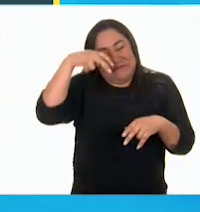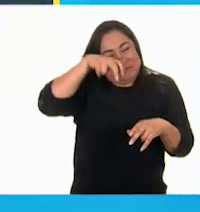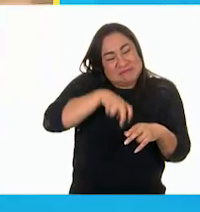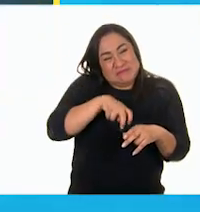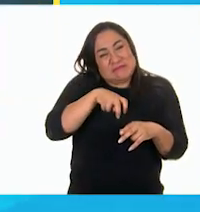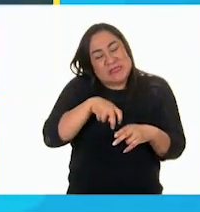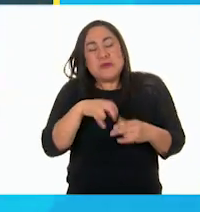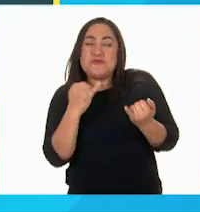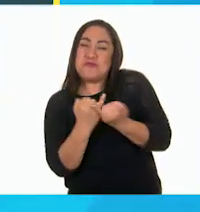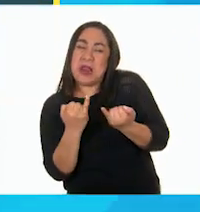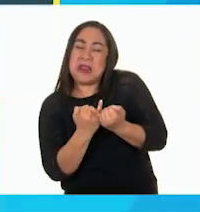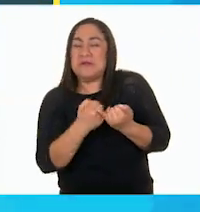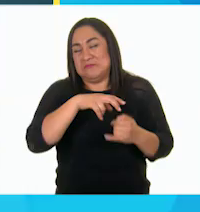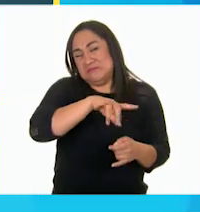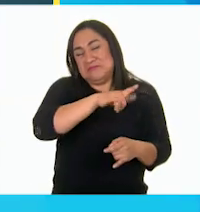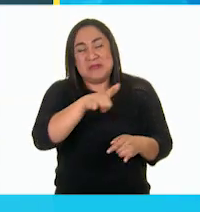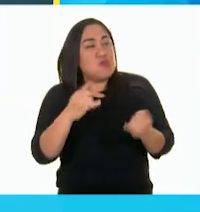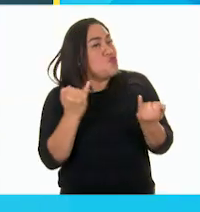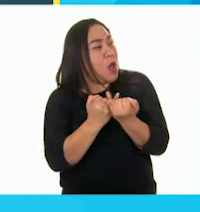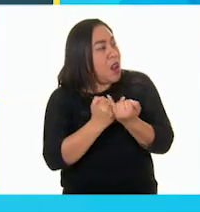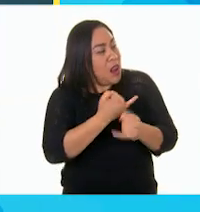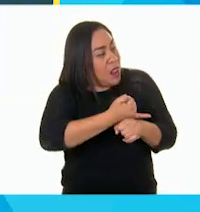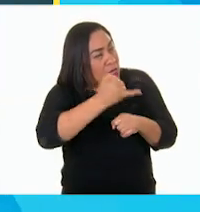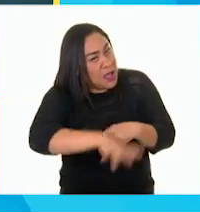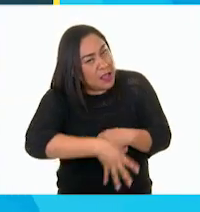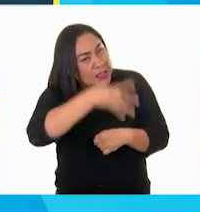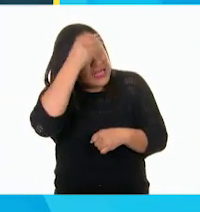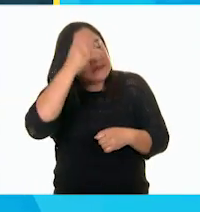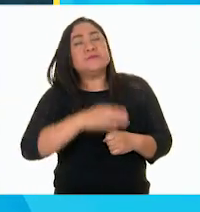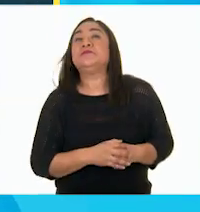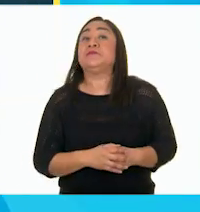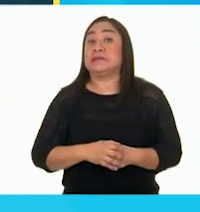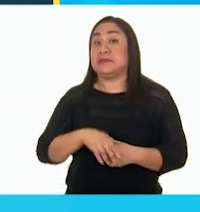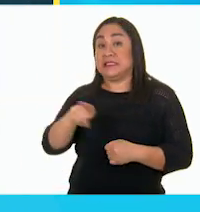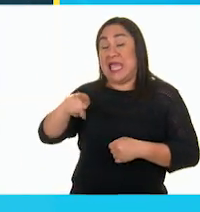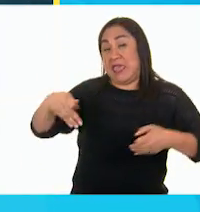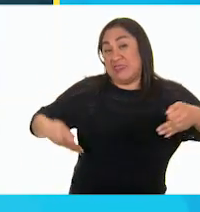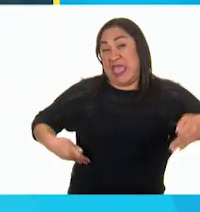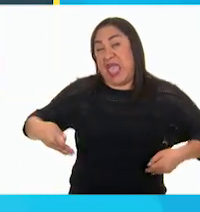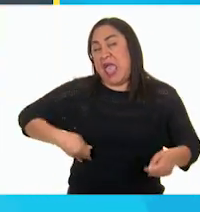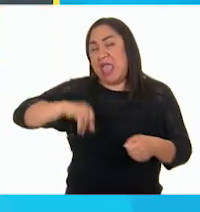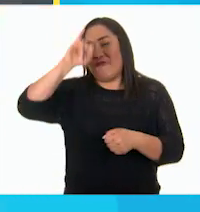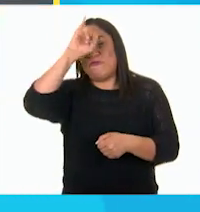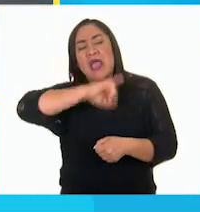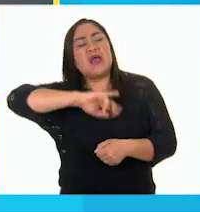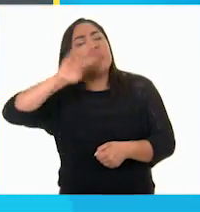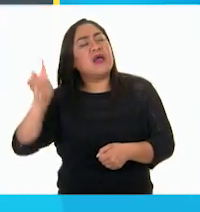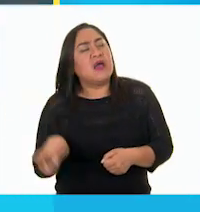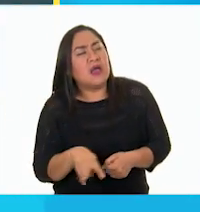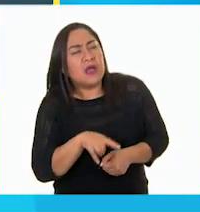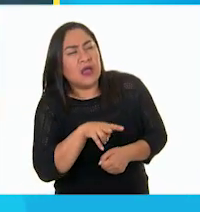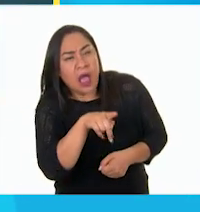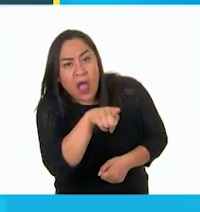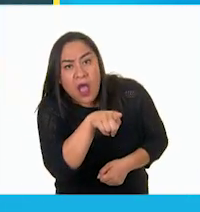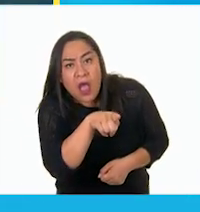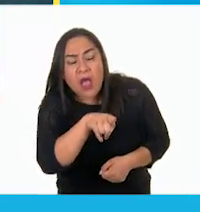comenzó a jugar con ellas. El jefe de aquel teatro, al darse cuenta que la marioneta se movía